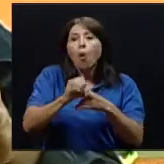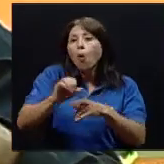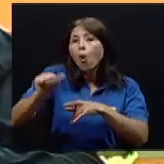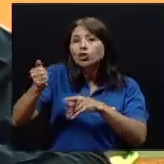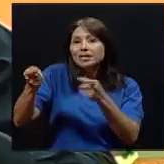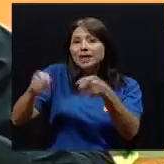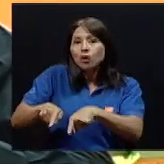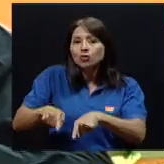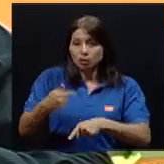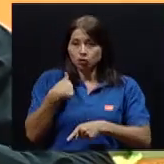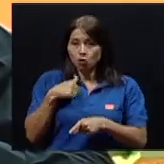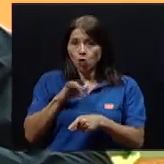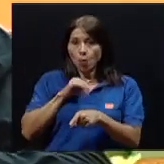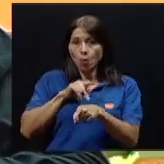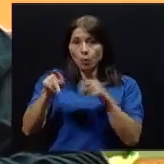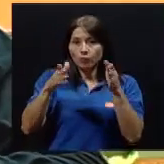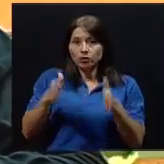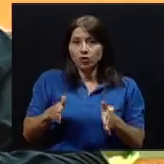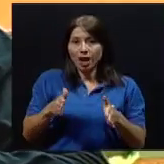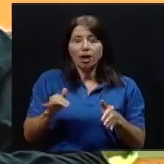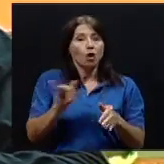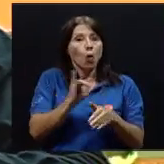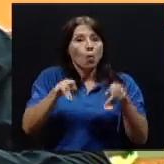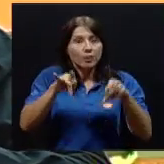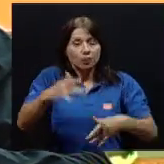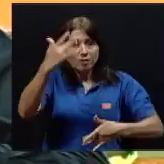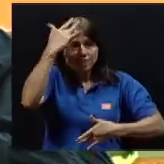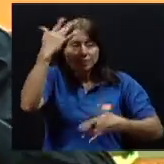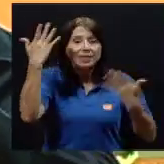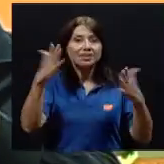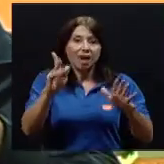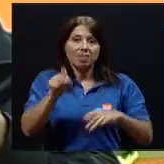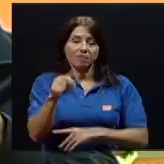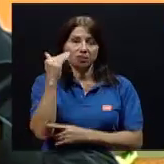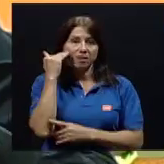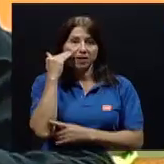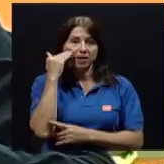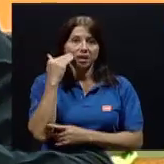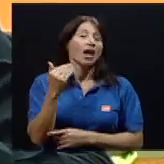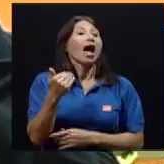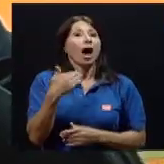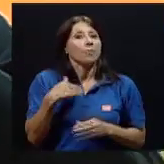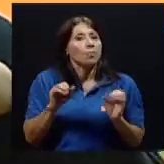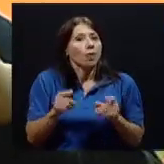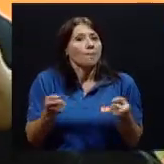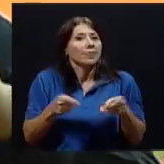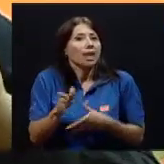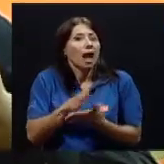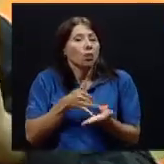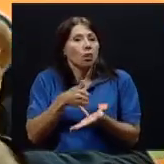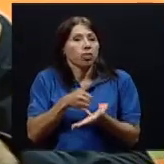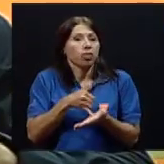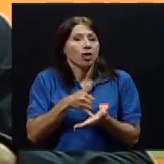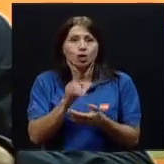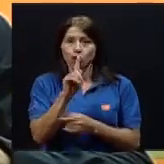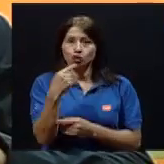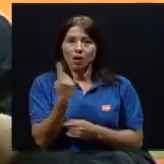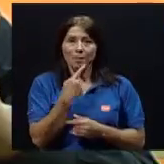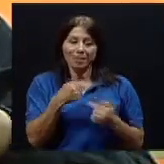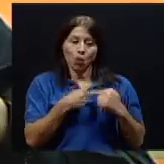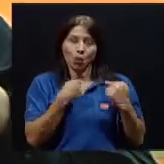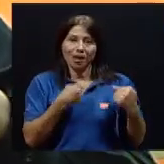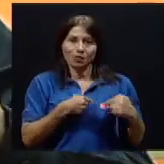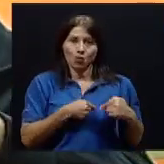saber que ya estoy con alguna susceptibilidad, no solo por mi corazón, si tengo como lesión primaria el corazón,